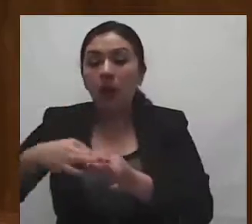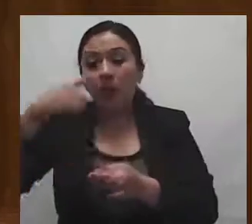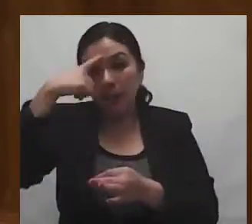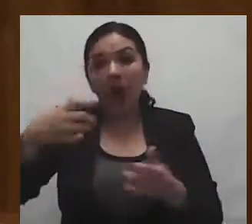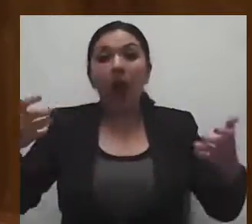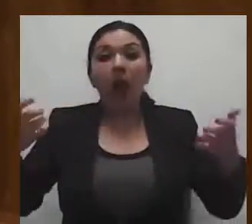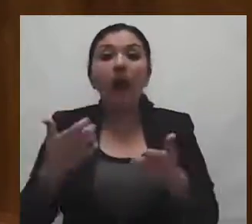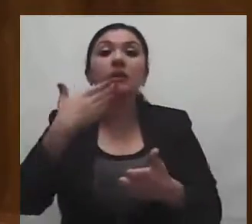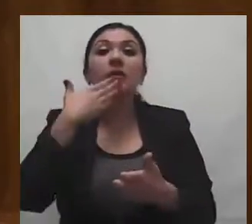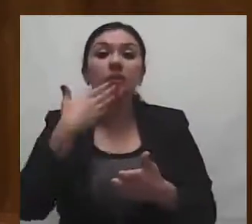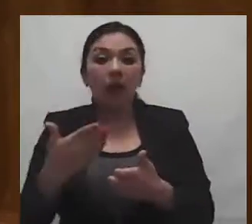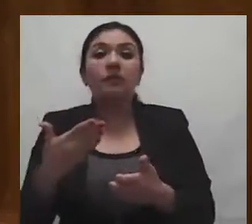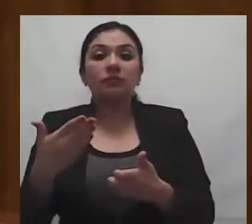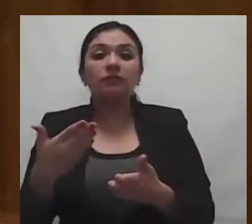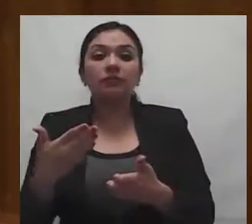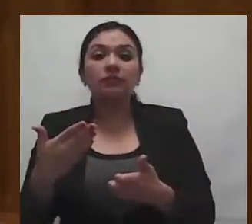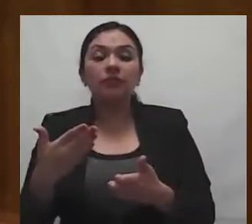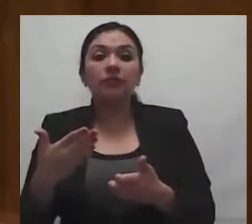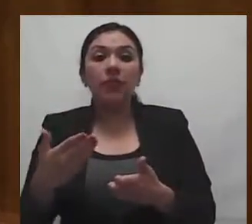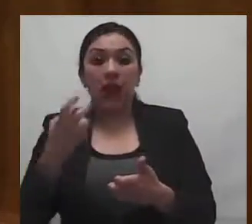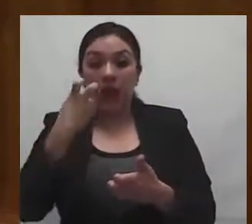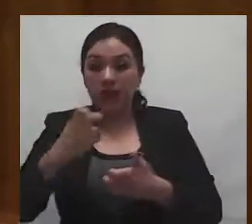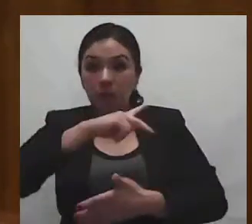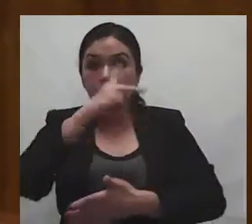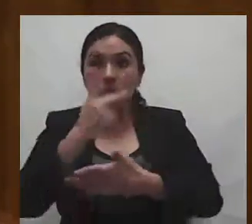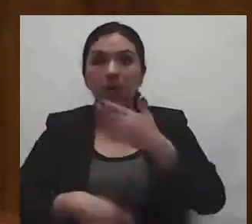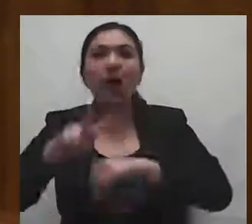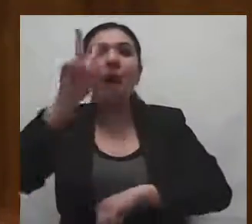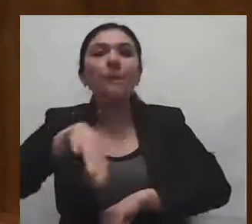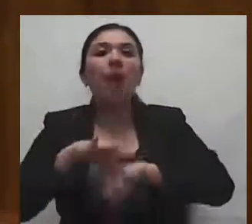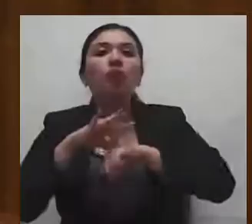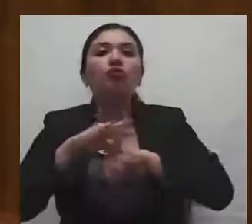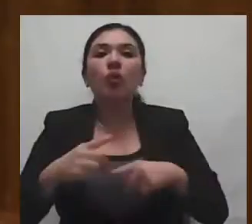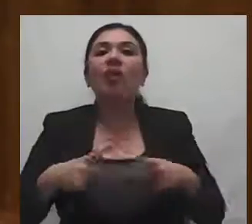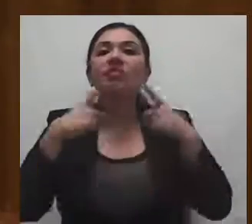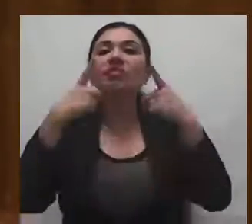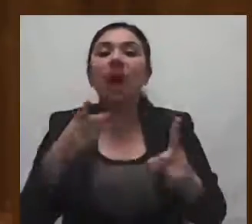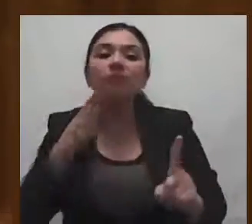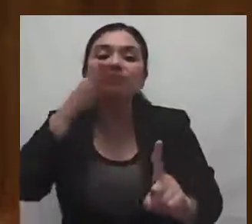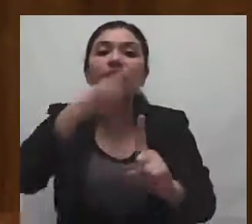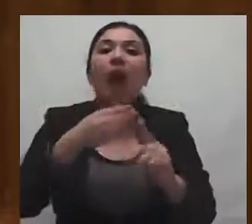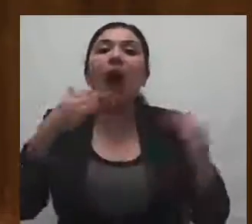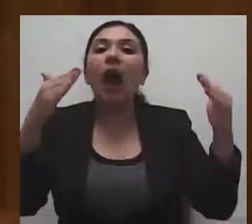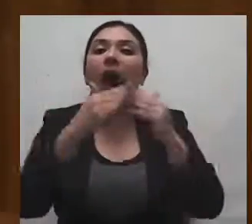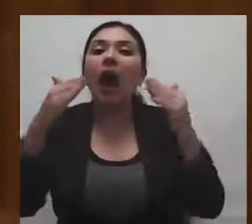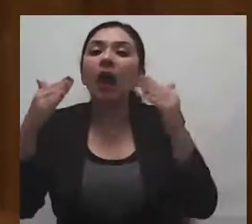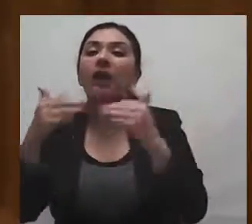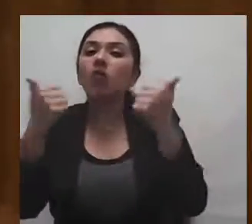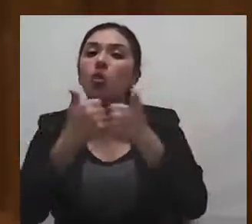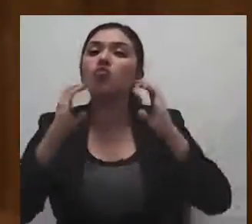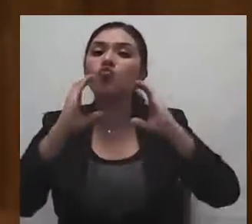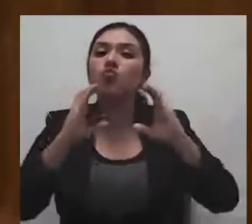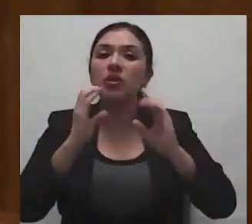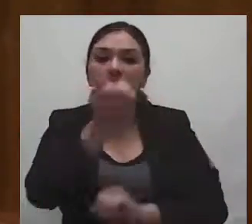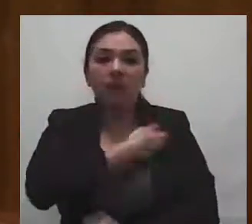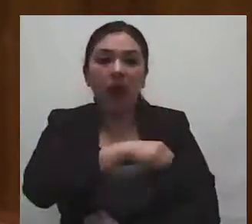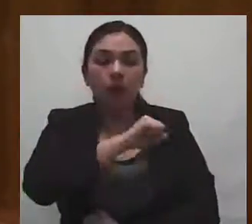que este programa realmente llegue a ellos hasta sus hogares con las medidas de sanidad adecuadas.